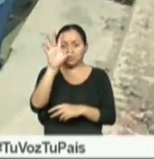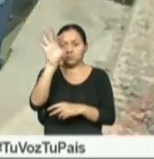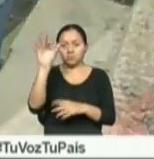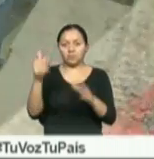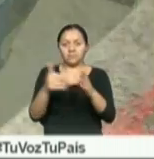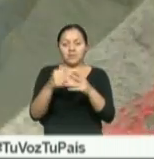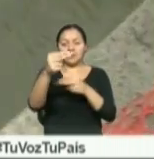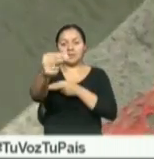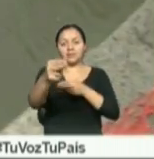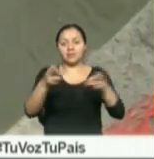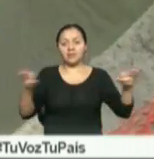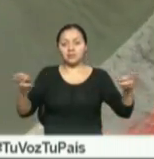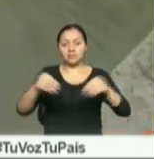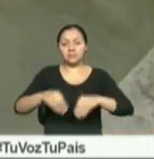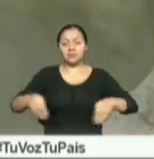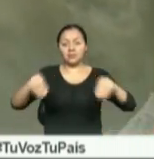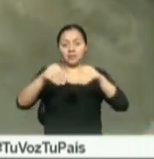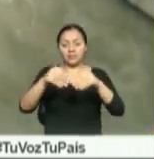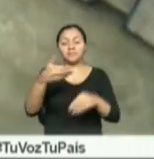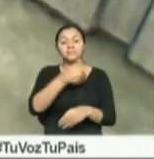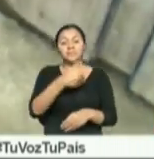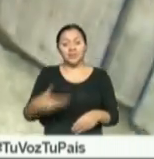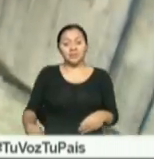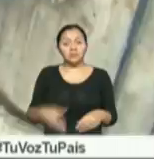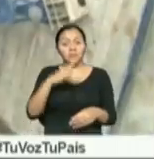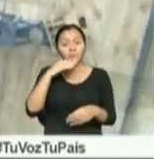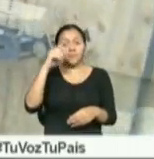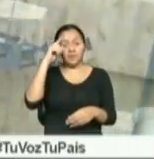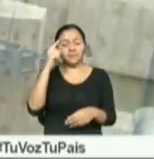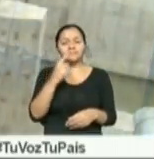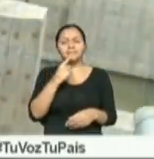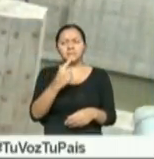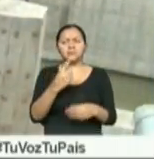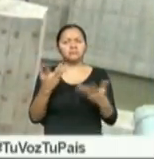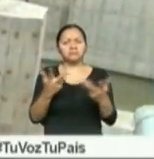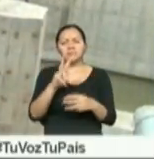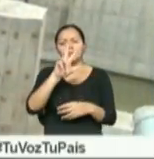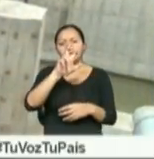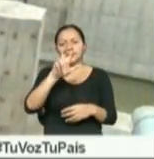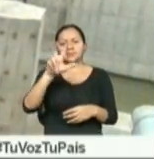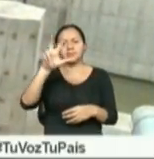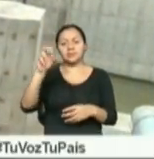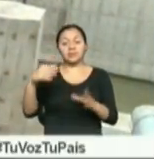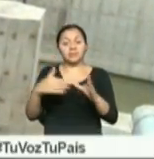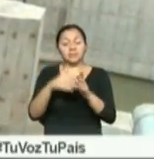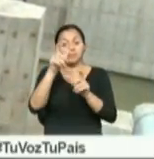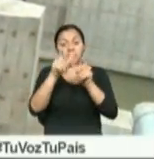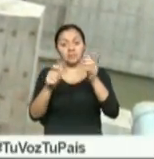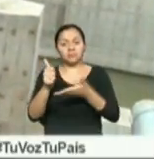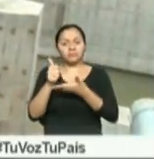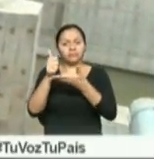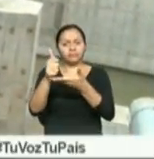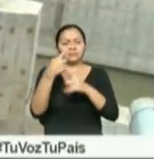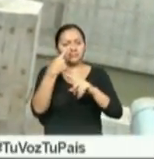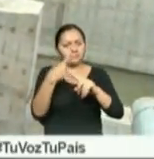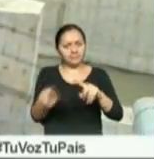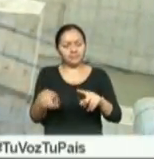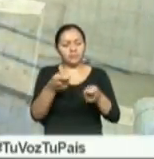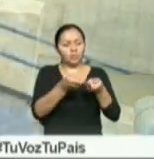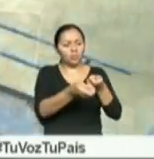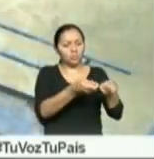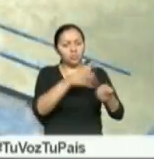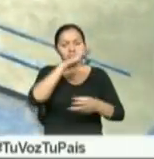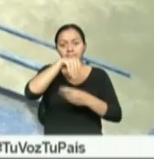acuerdo al presidente de la República, Rafael Correa, más de 330 mil personas se han beneficiado con los sistemas de control